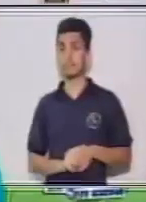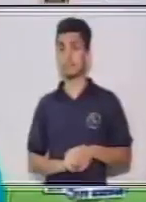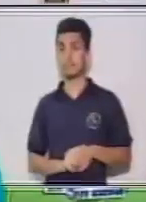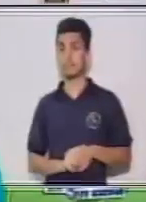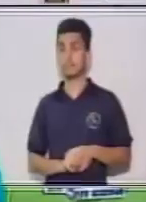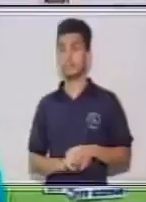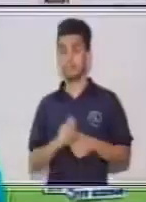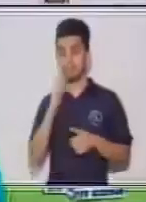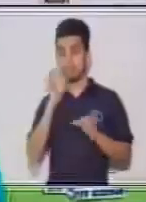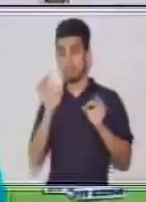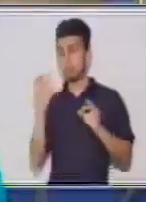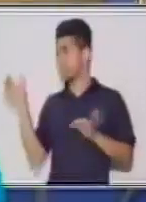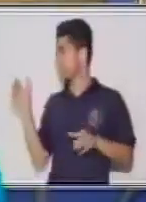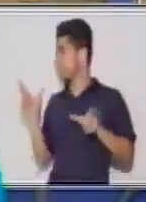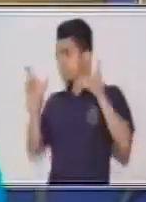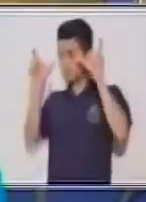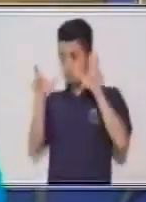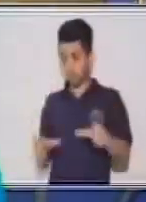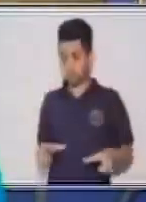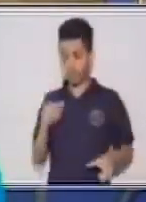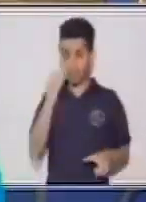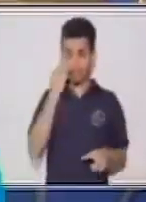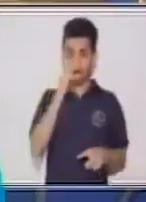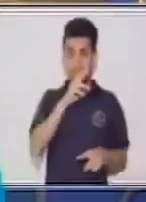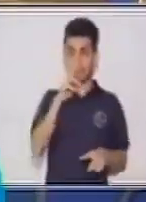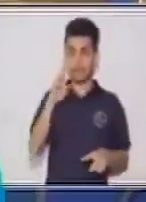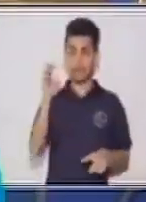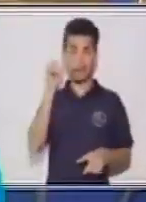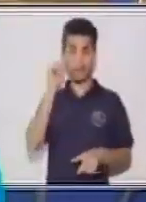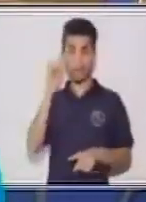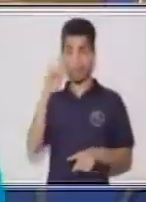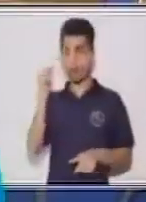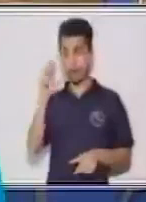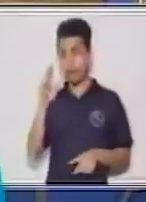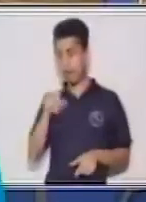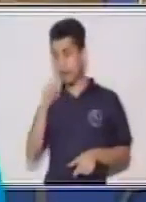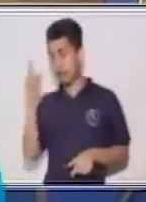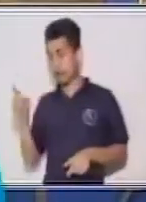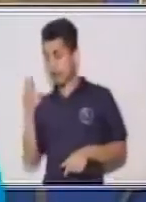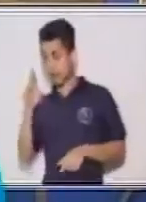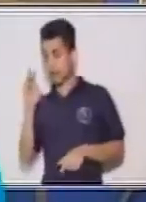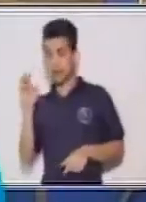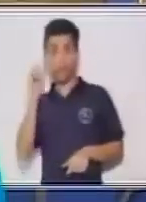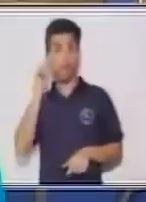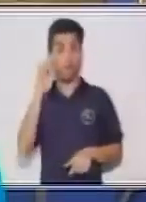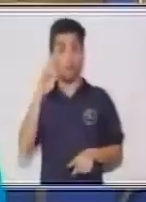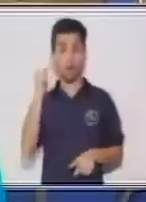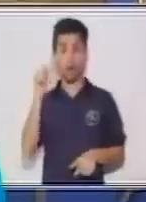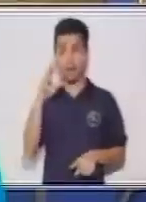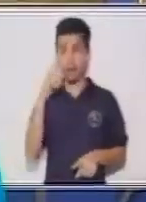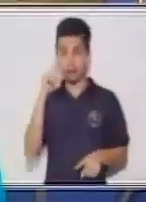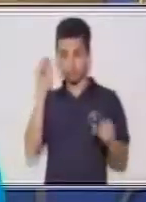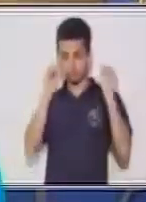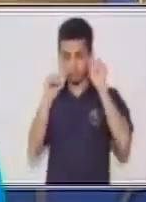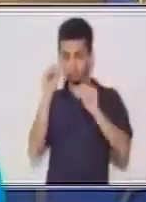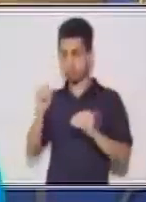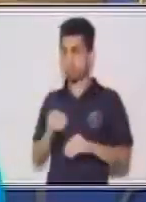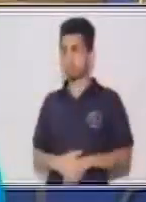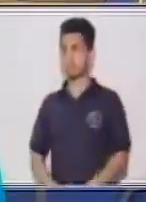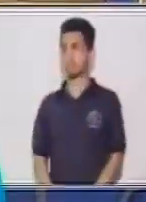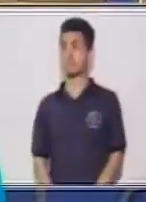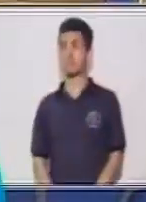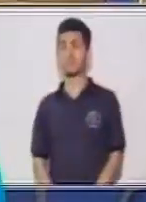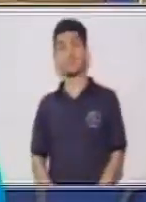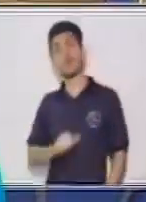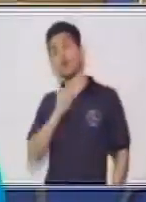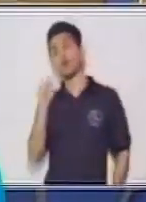Muy bien. Bueno, vamos a hacer de nuevo el ejercicio y veamos cuál podemos sacar acá. Nos salió ir.